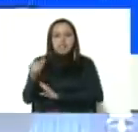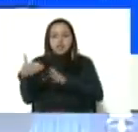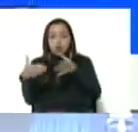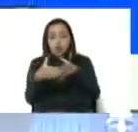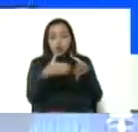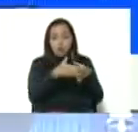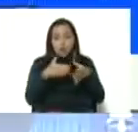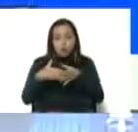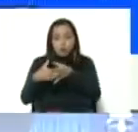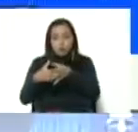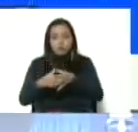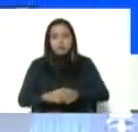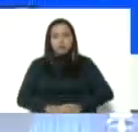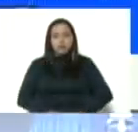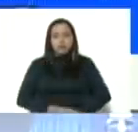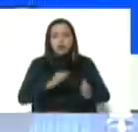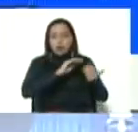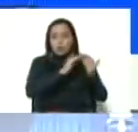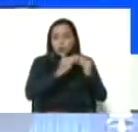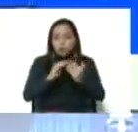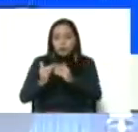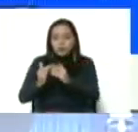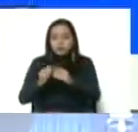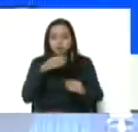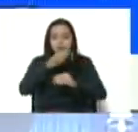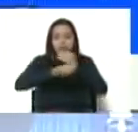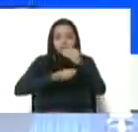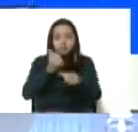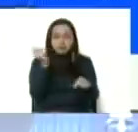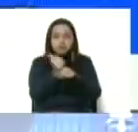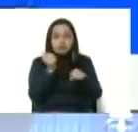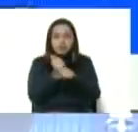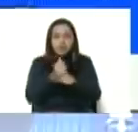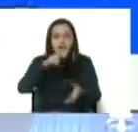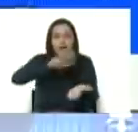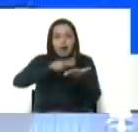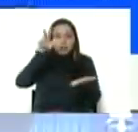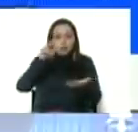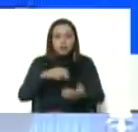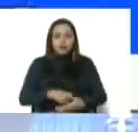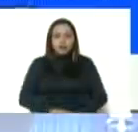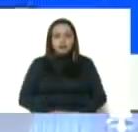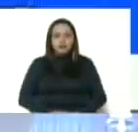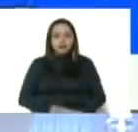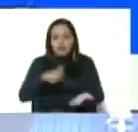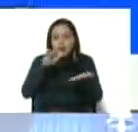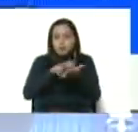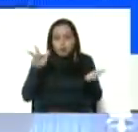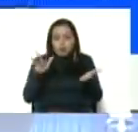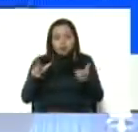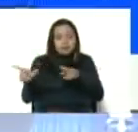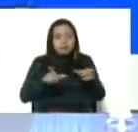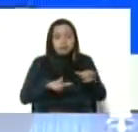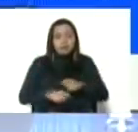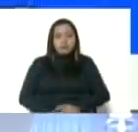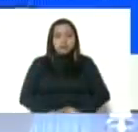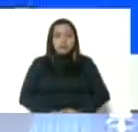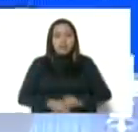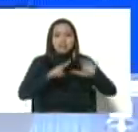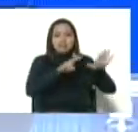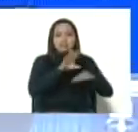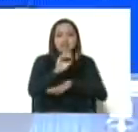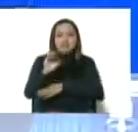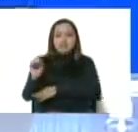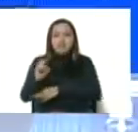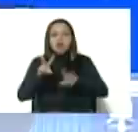comunales de producción y trabajo aprobadas, aprobadas, 700 nuevas brigadas,